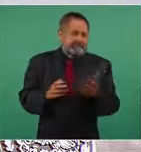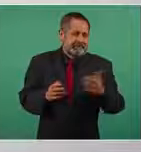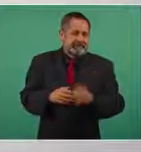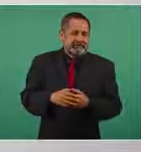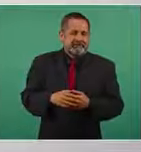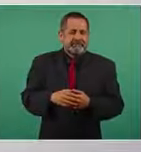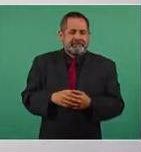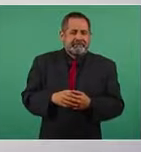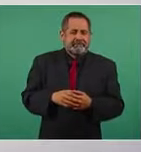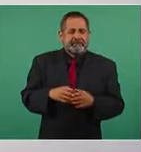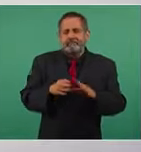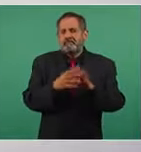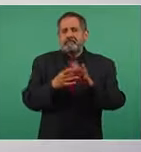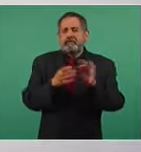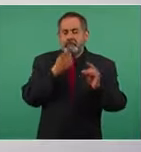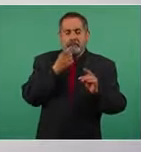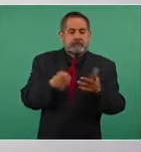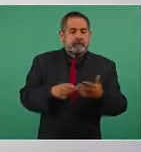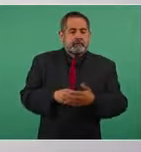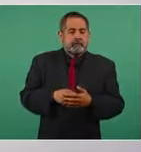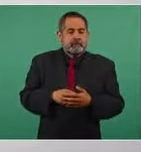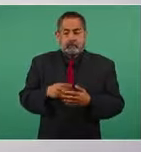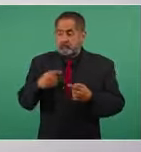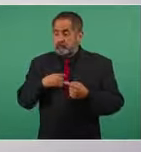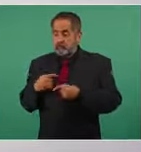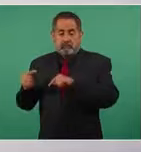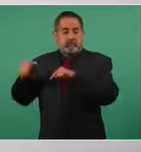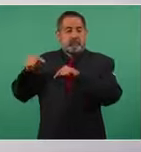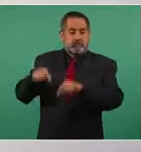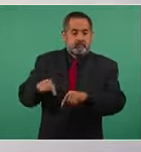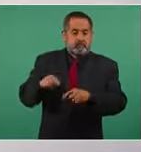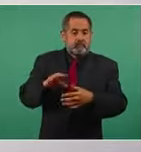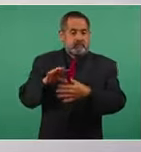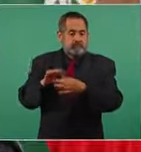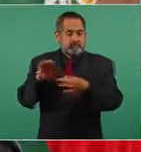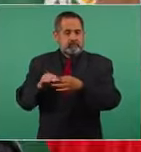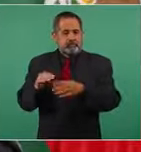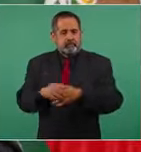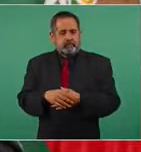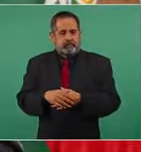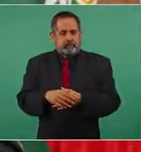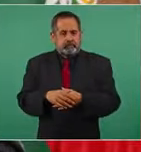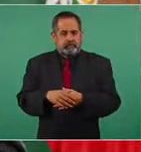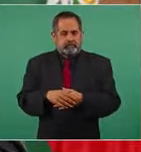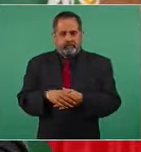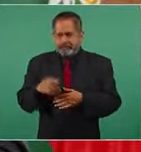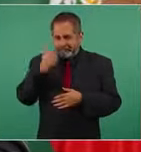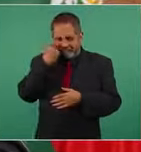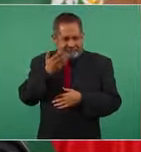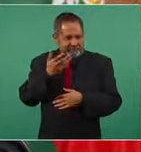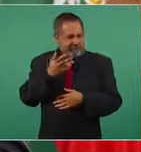cosas que hice cuando llegué aquí fue buscar mi expediente